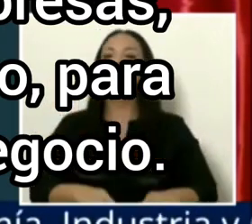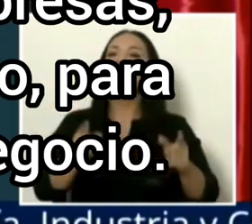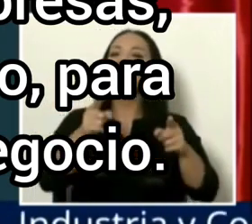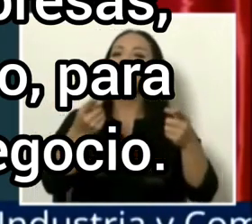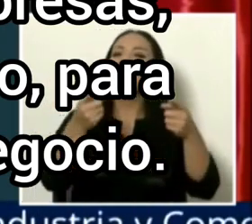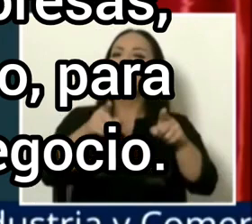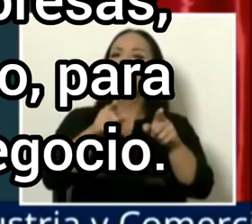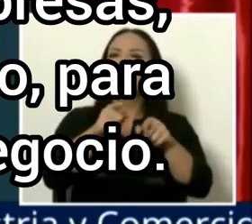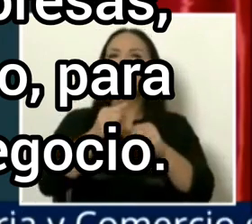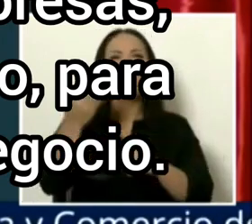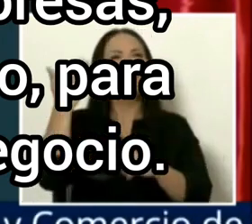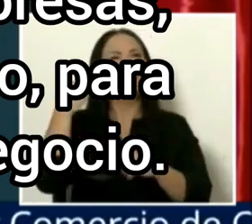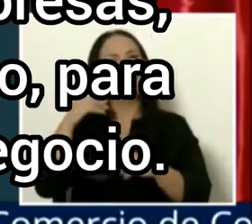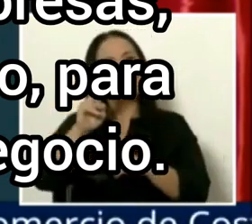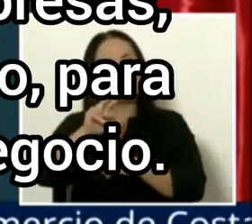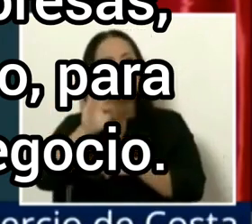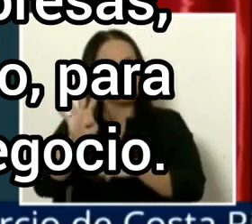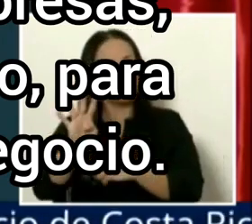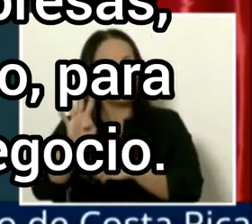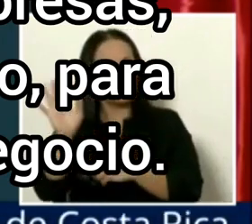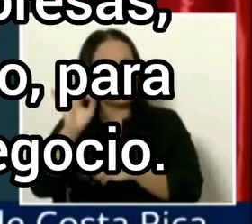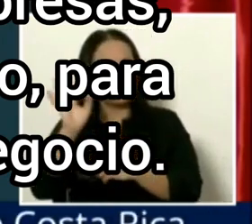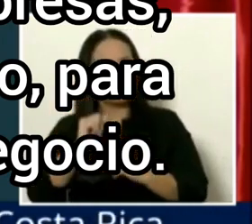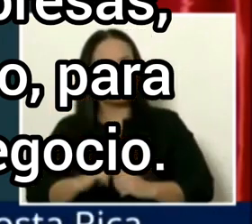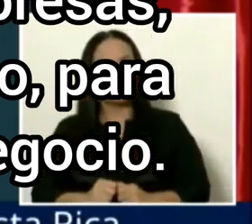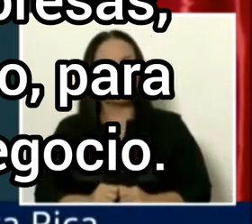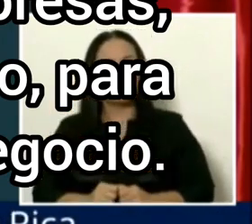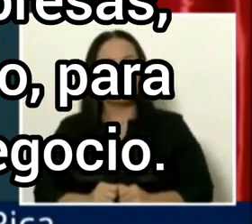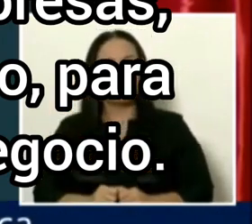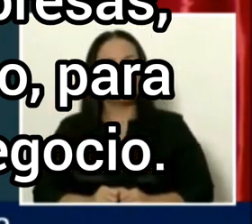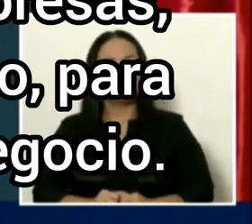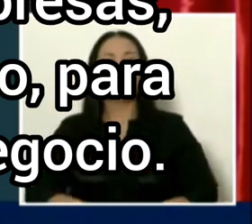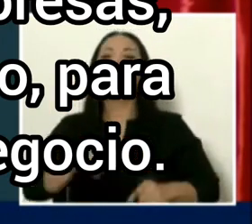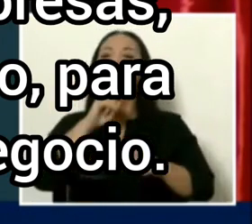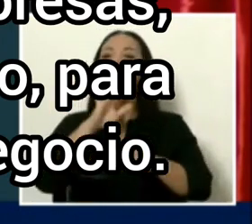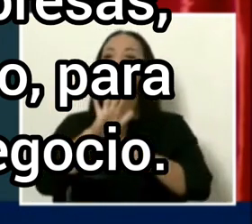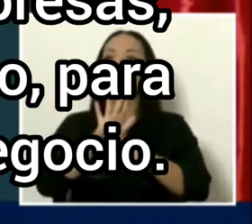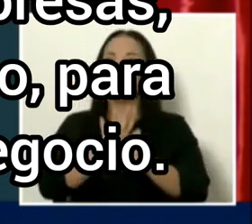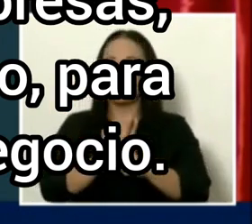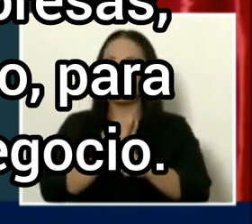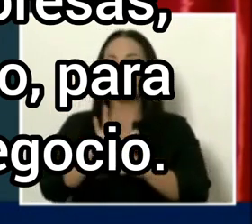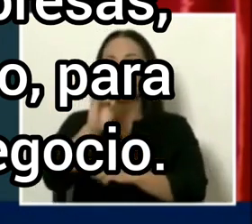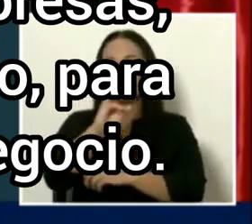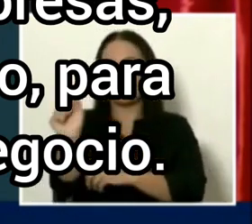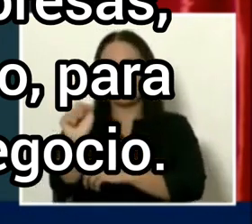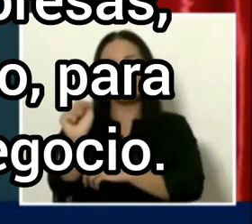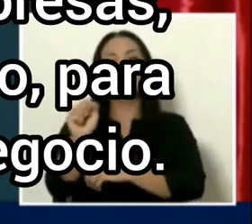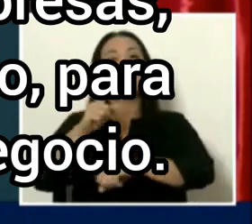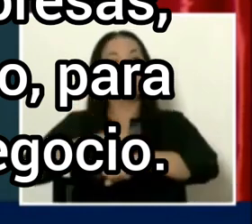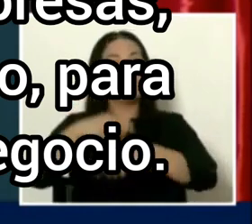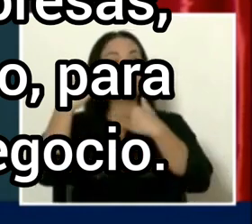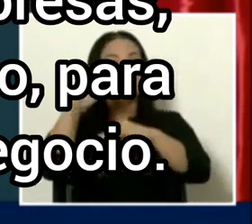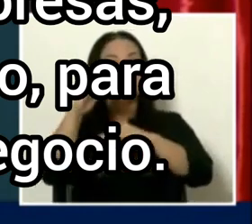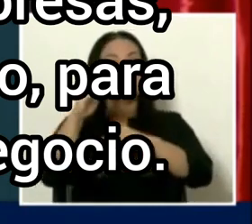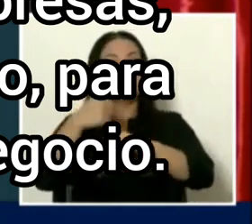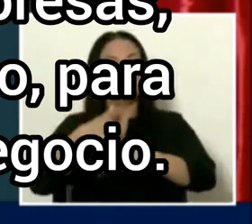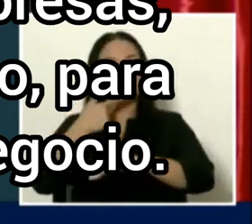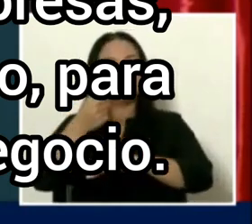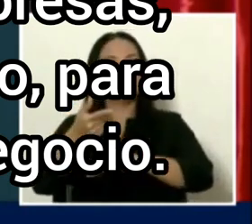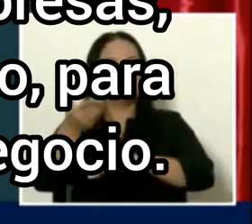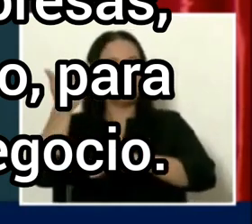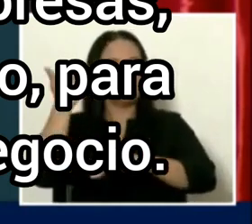el pasado 24 de febrero. Se cumplieron los seis meses de plazo que yo había dado